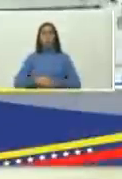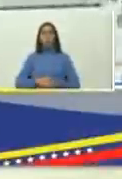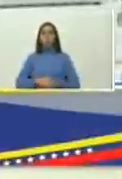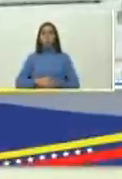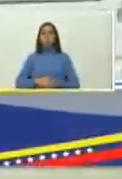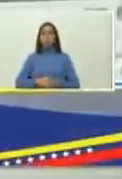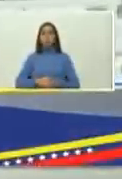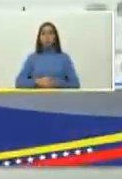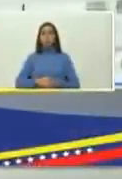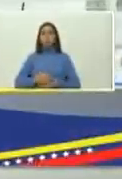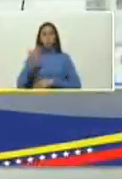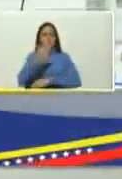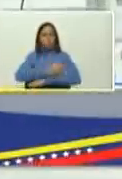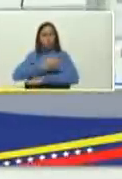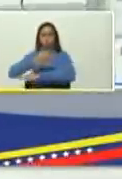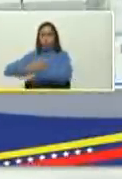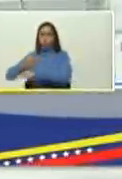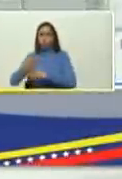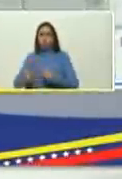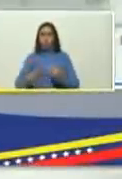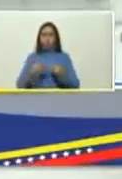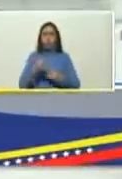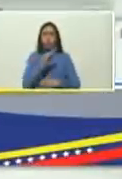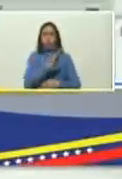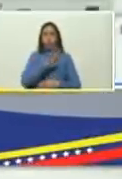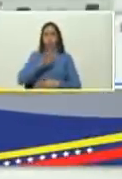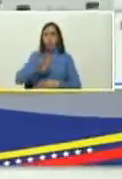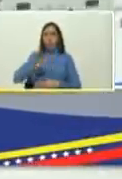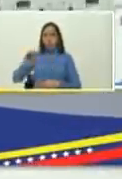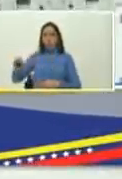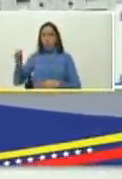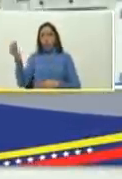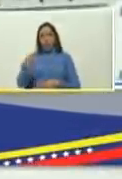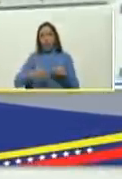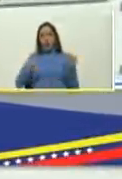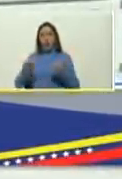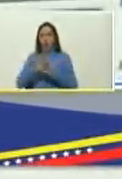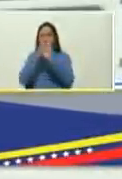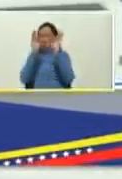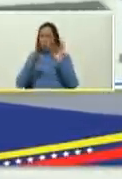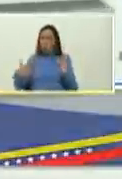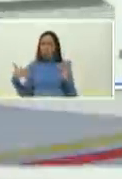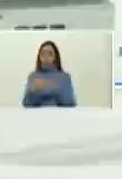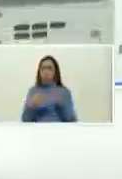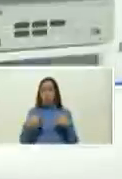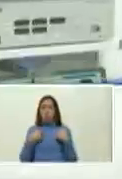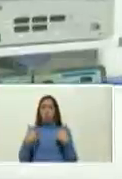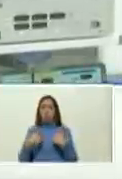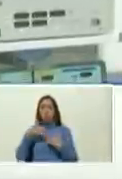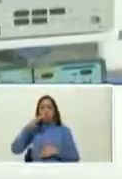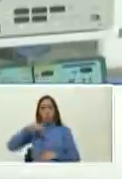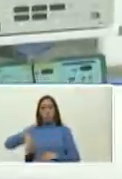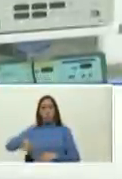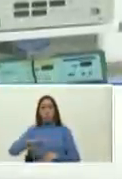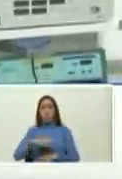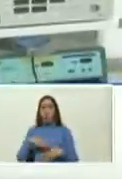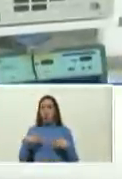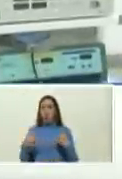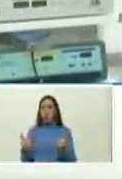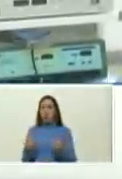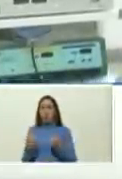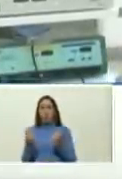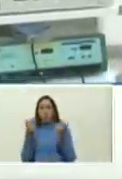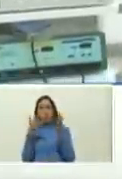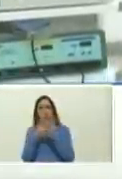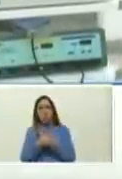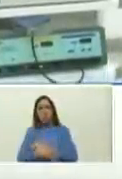amenazando con sanciones más de 440 medidas de sanciones para que el pueblo no tenga salud para que el